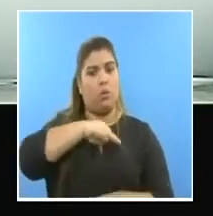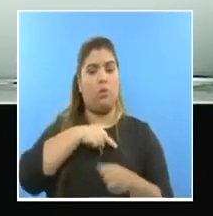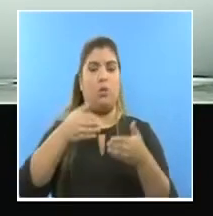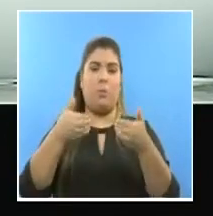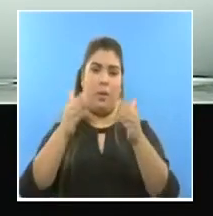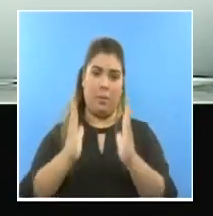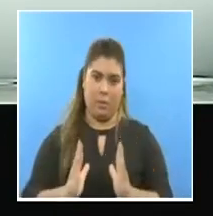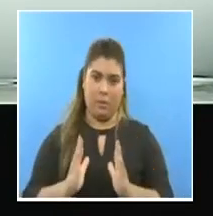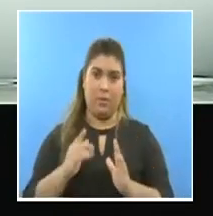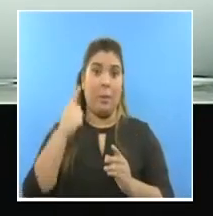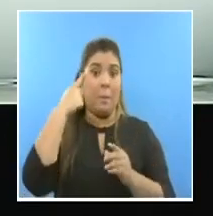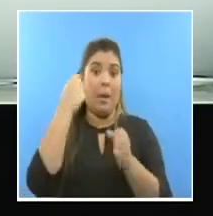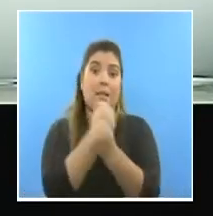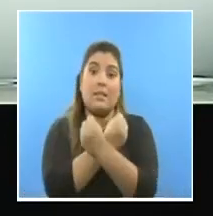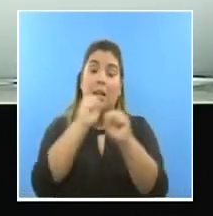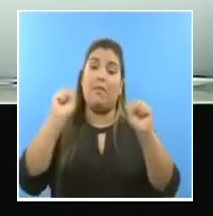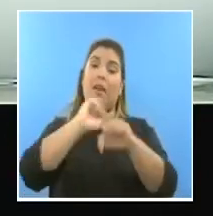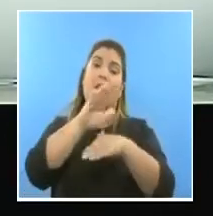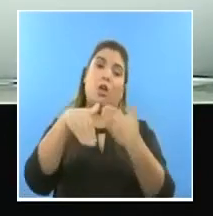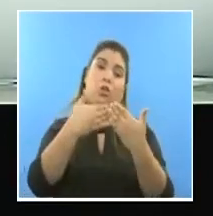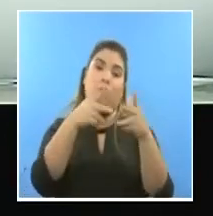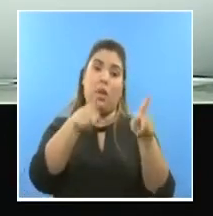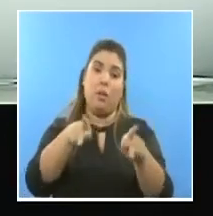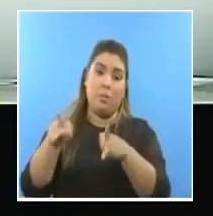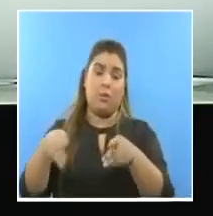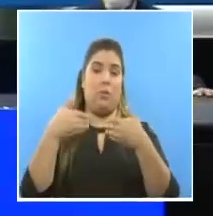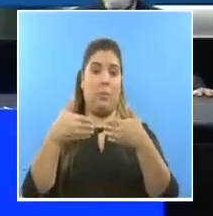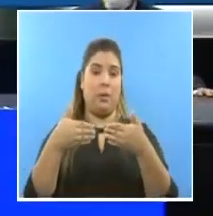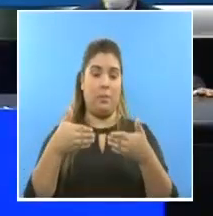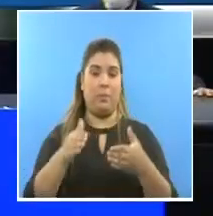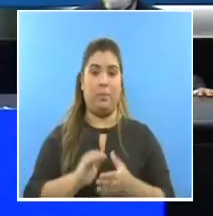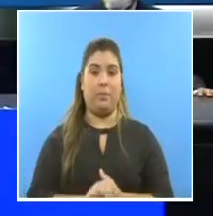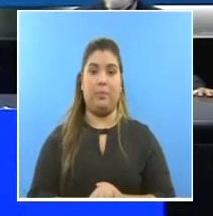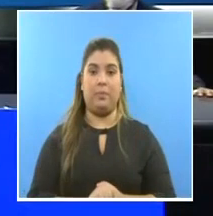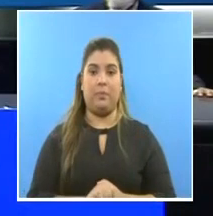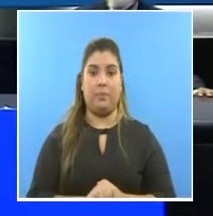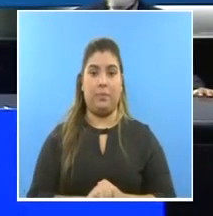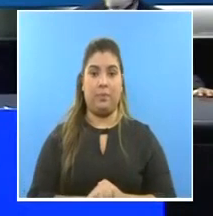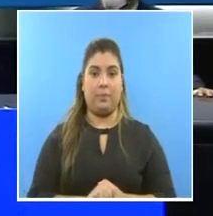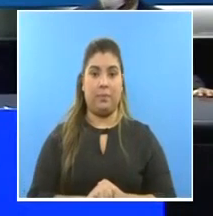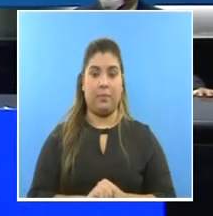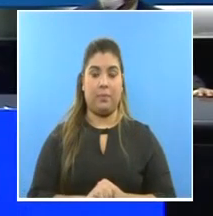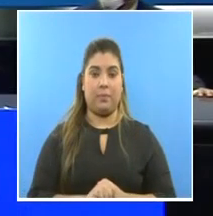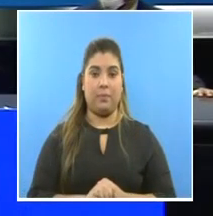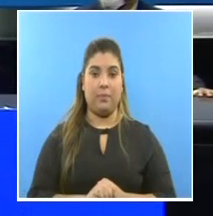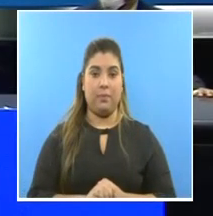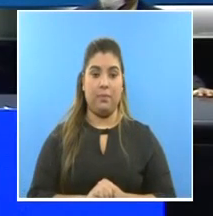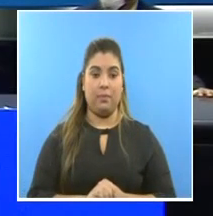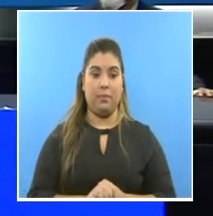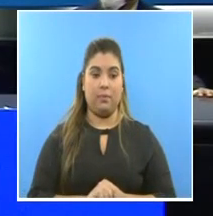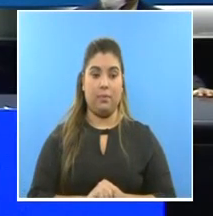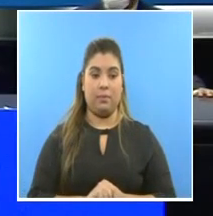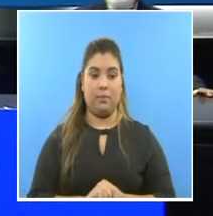destino que es salvar la patria. Gracias, Ministro. Muchas gracias.